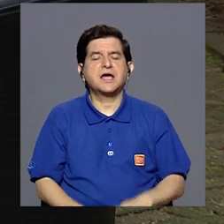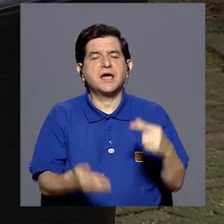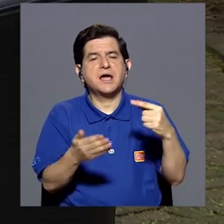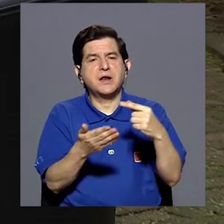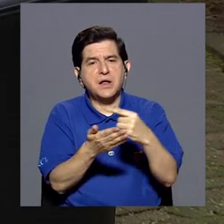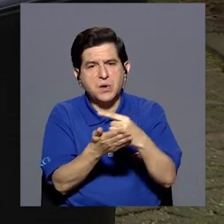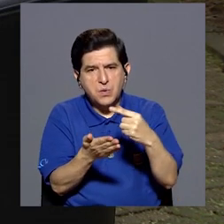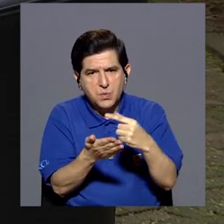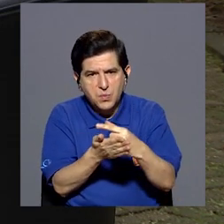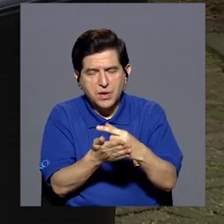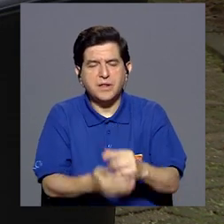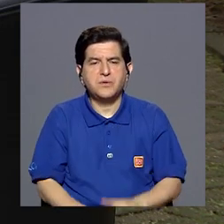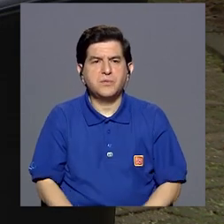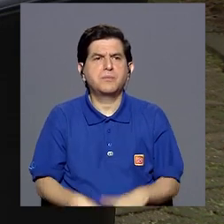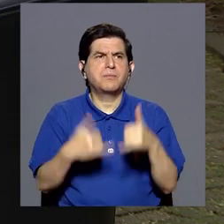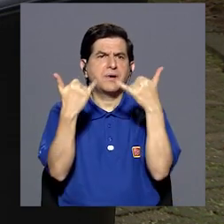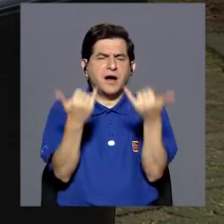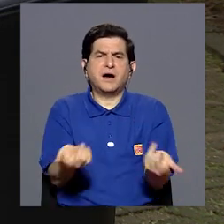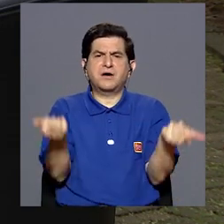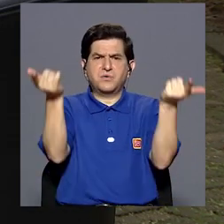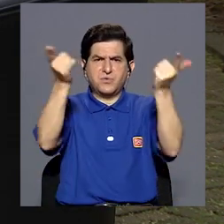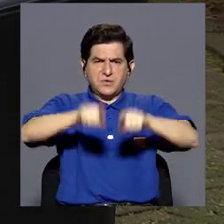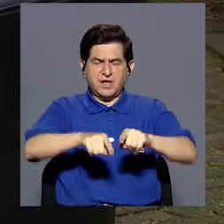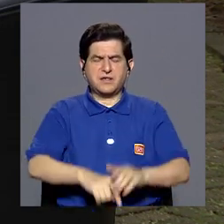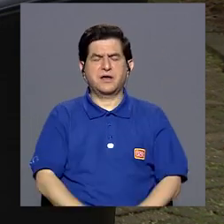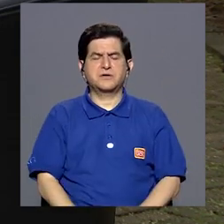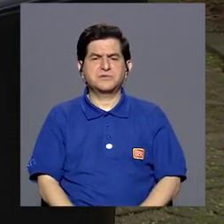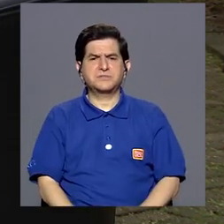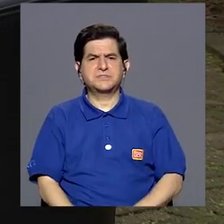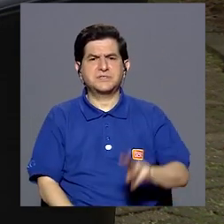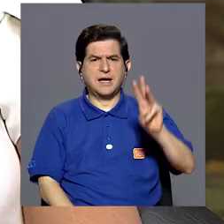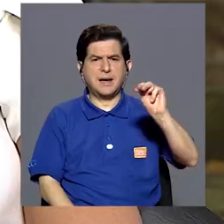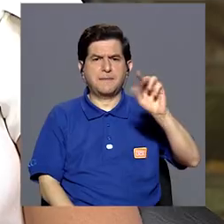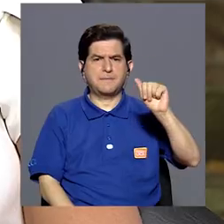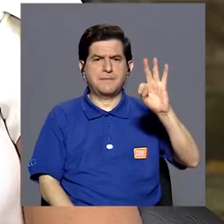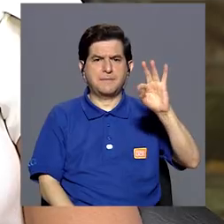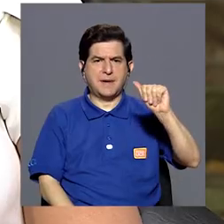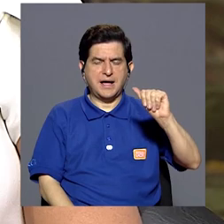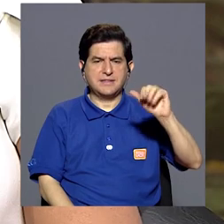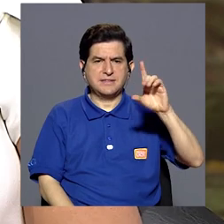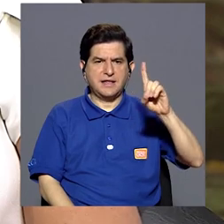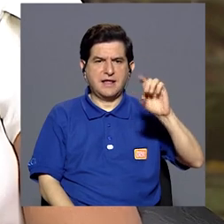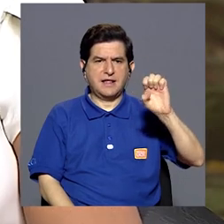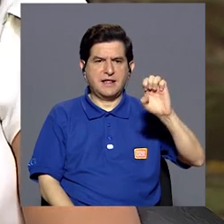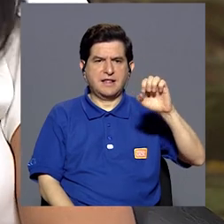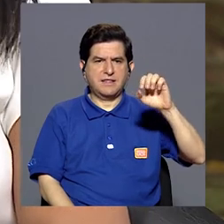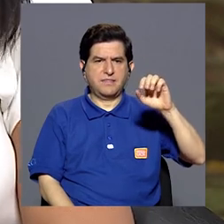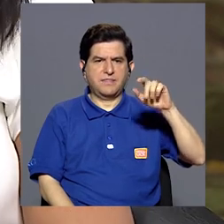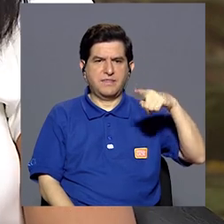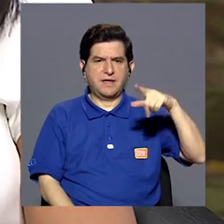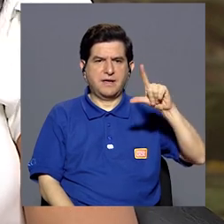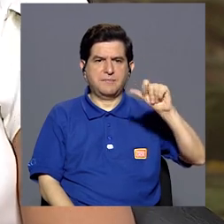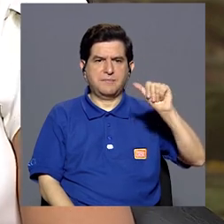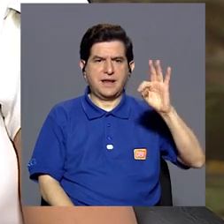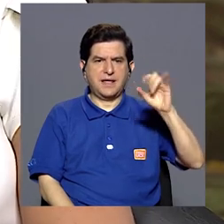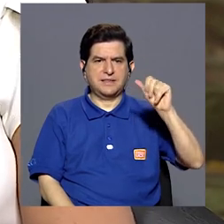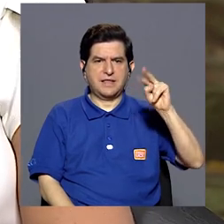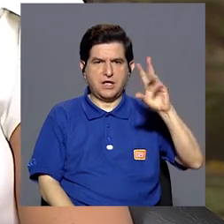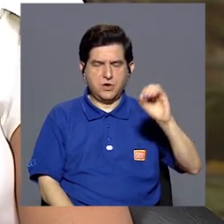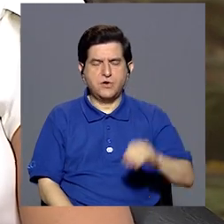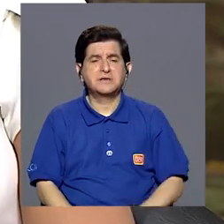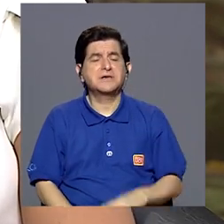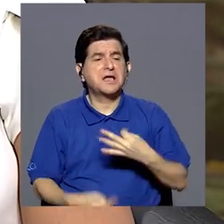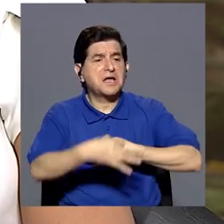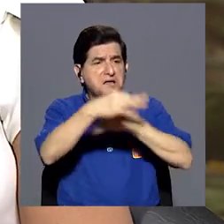Guadalupe. Ahorita estamos, de hecho, en Mata de Plátano, ¿verdad? Entonces, se les brinda talleres, digamos, de